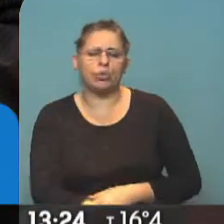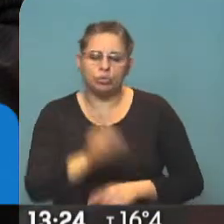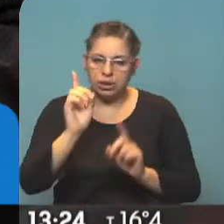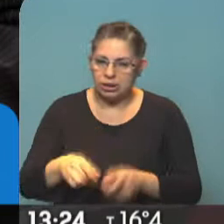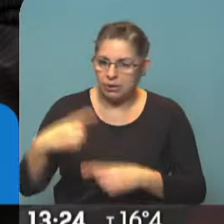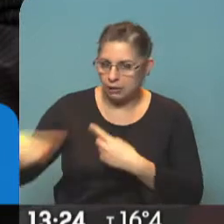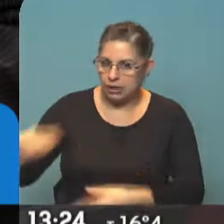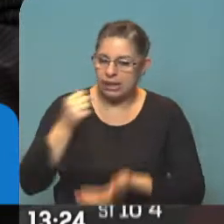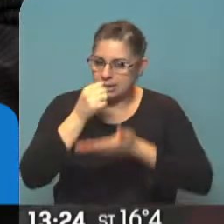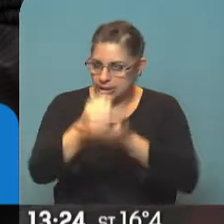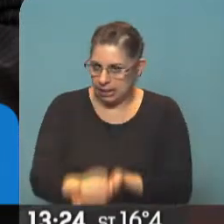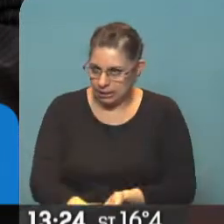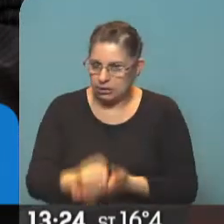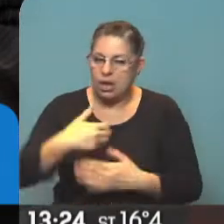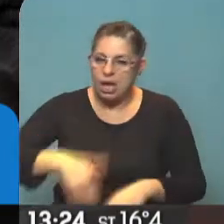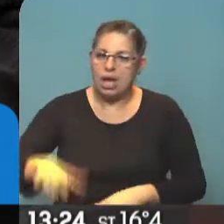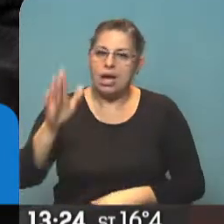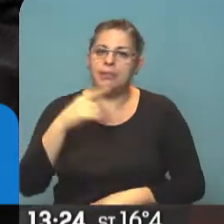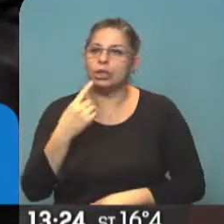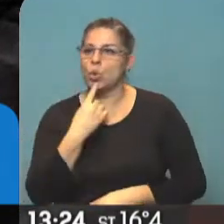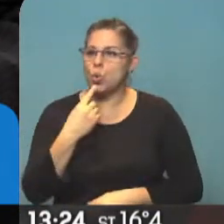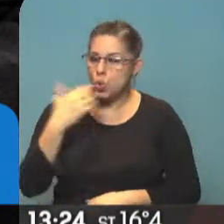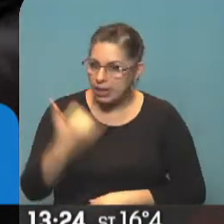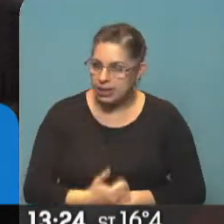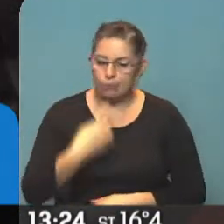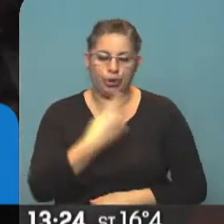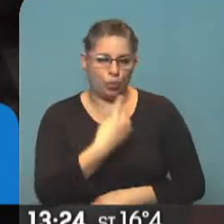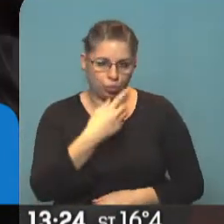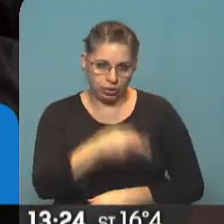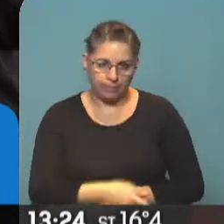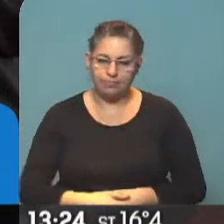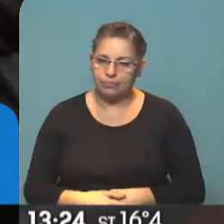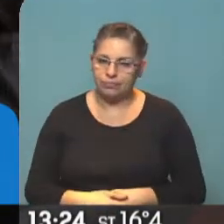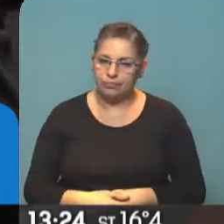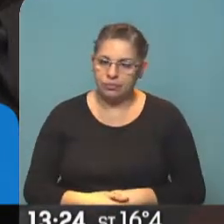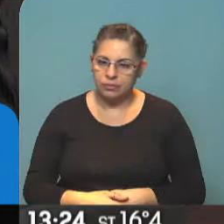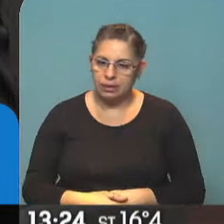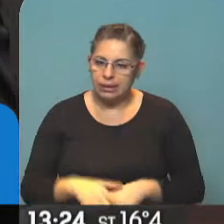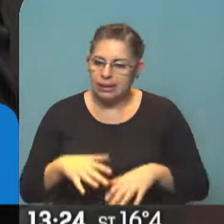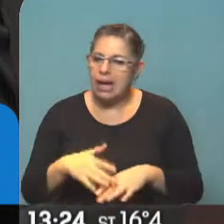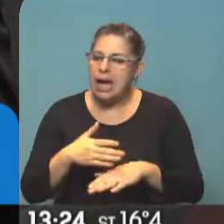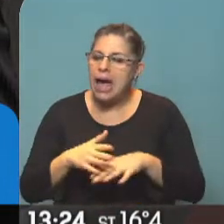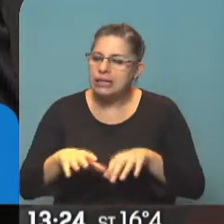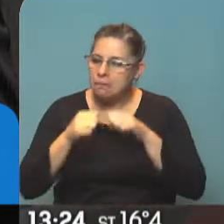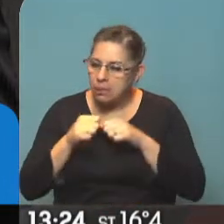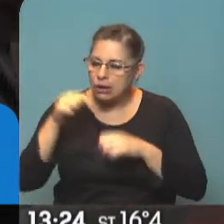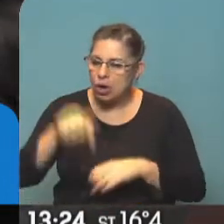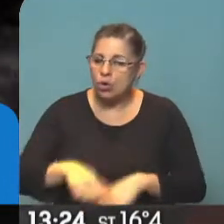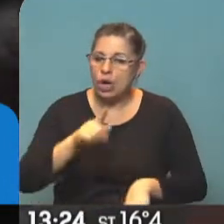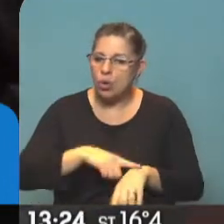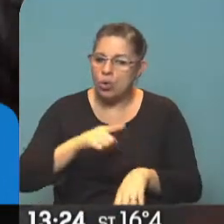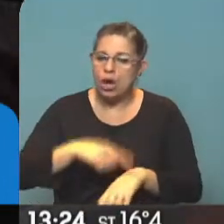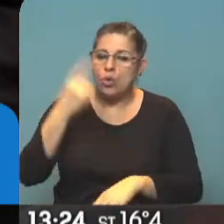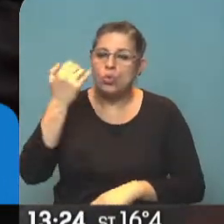distintas asignaciones a partir justamente de las dudas que surgen, pero... A ver, nos adelantamos un poquito porque fíjense, son la 1 y